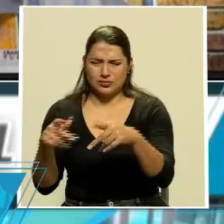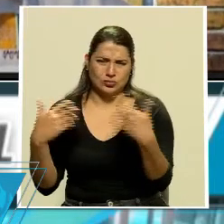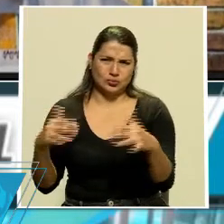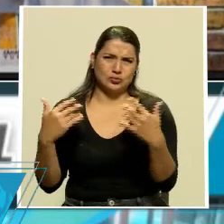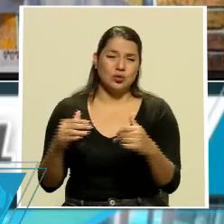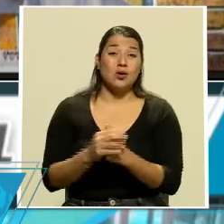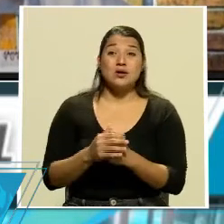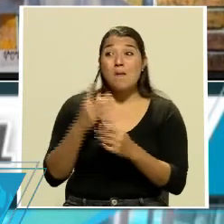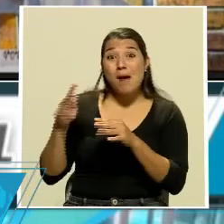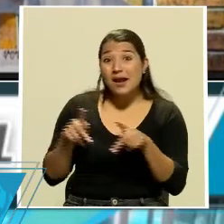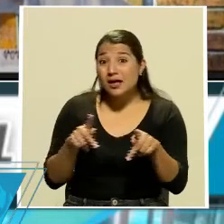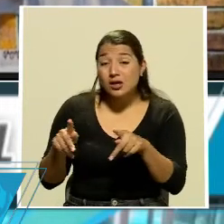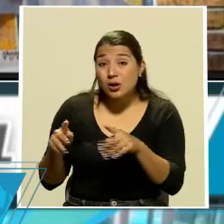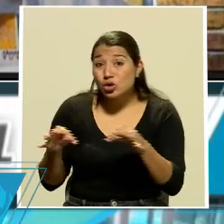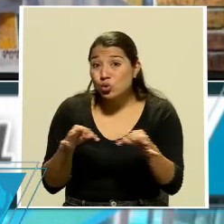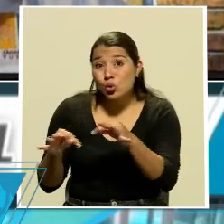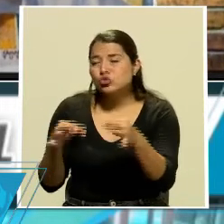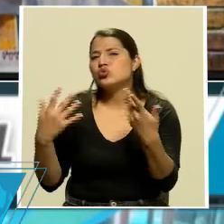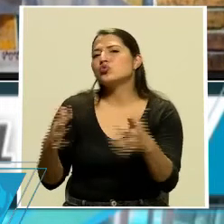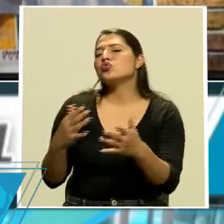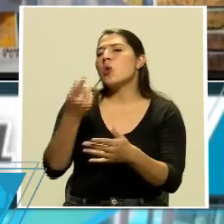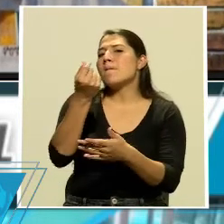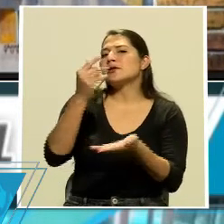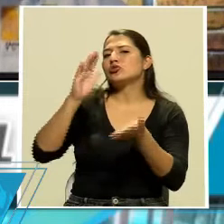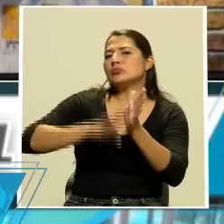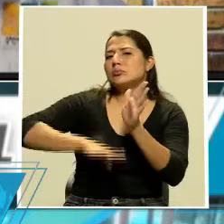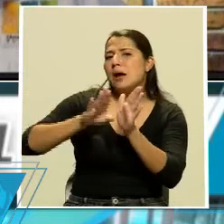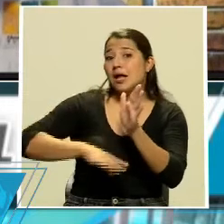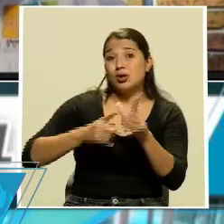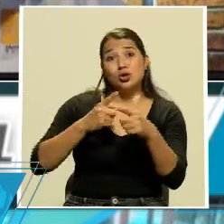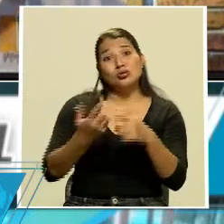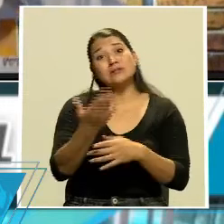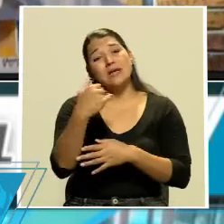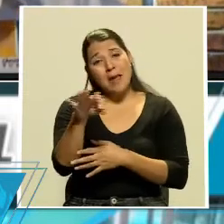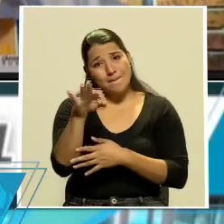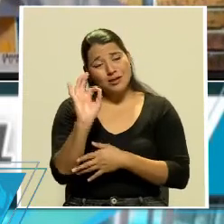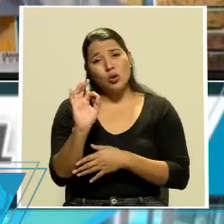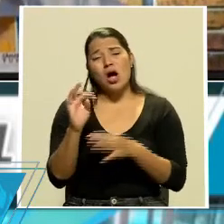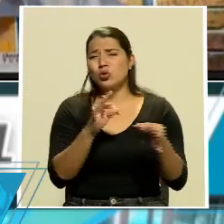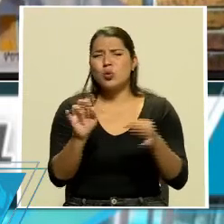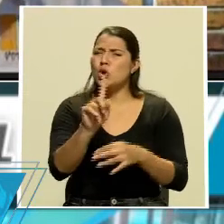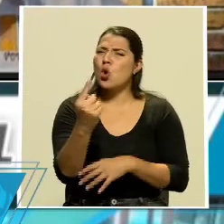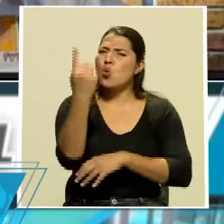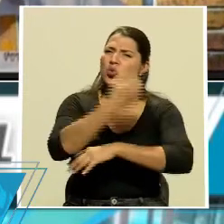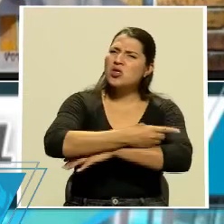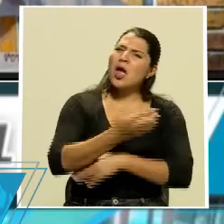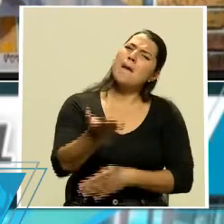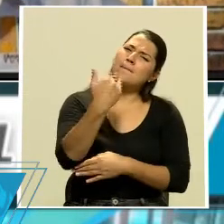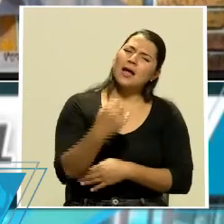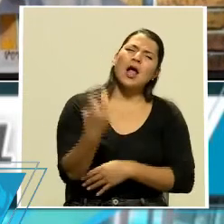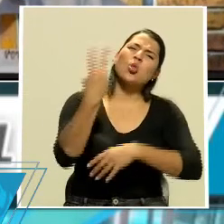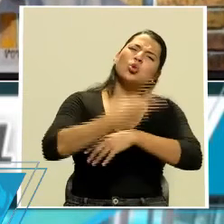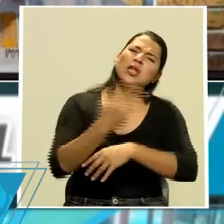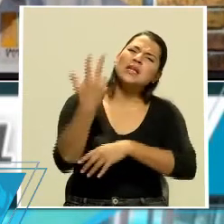los tours. Así es que yo los quiero invitar a que se vengan para Turrialba. No un día, vénganse dos o tres